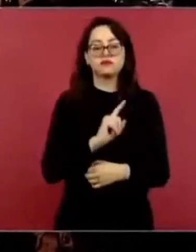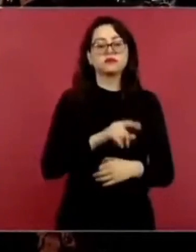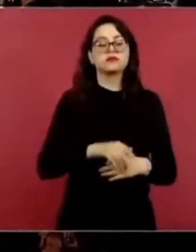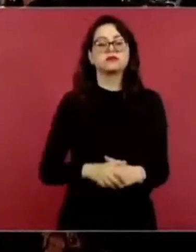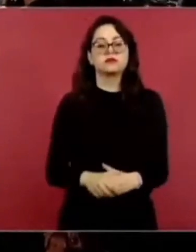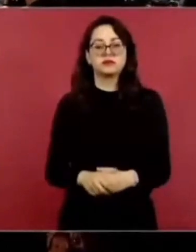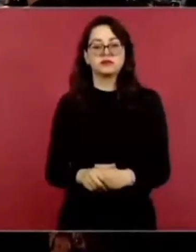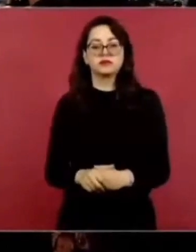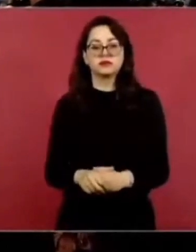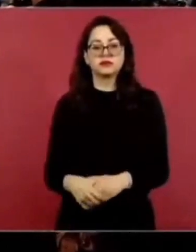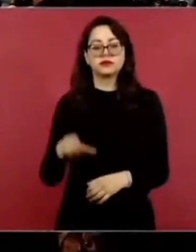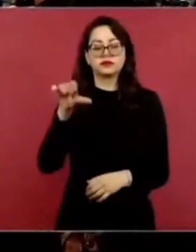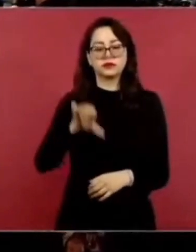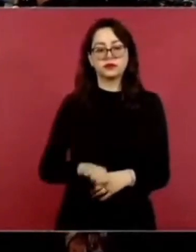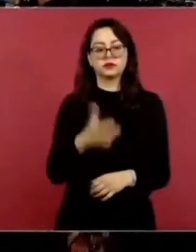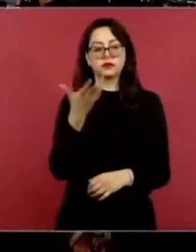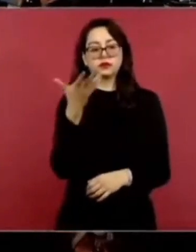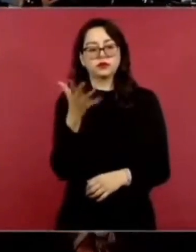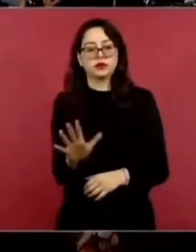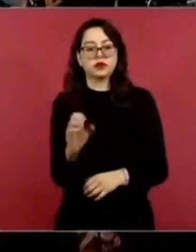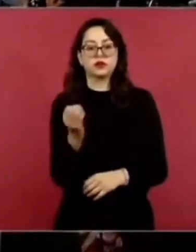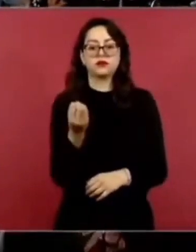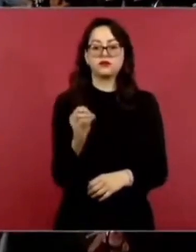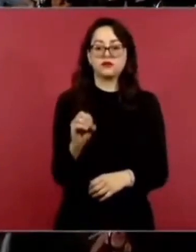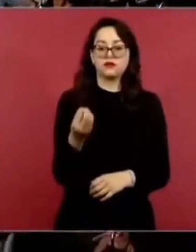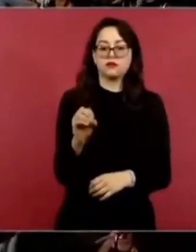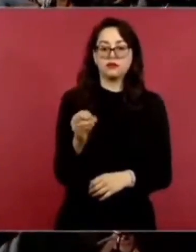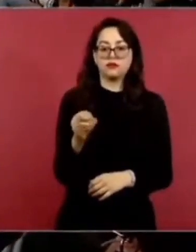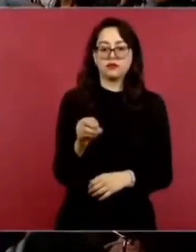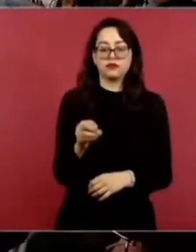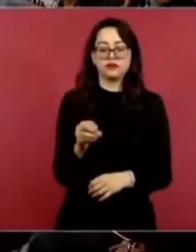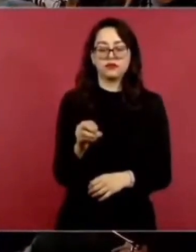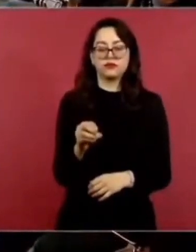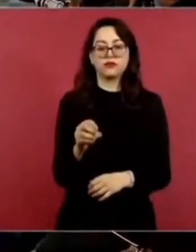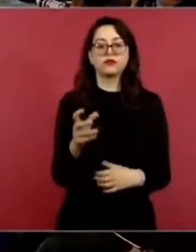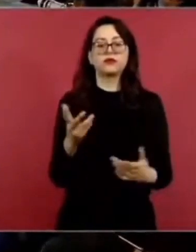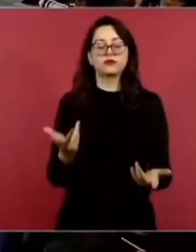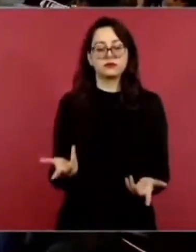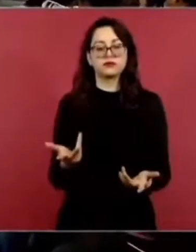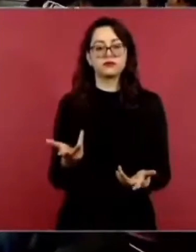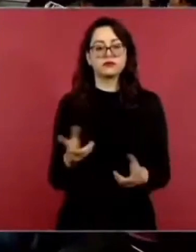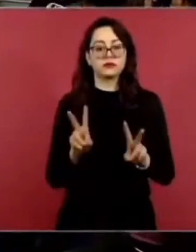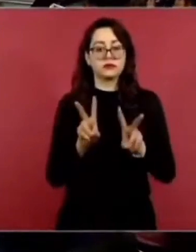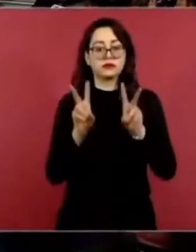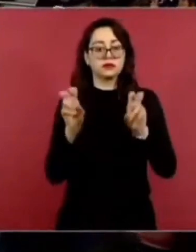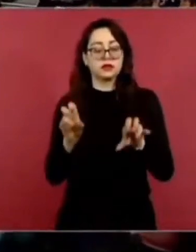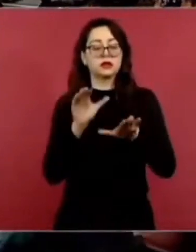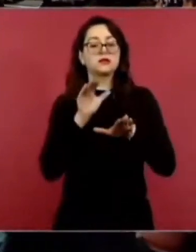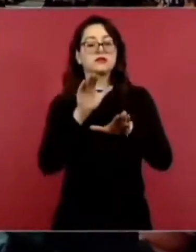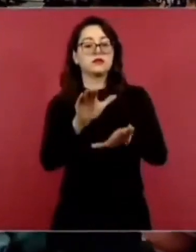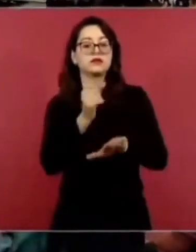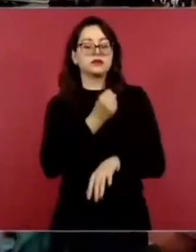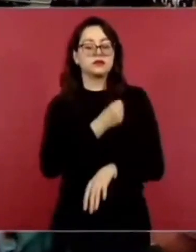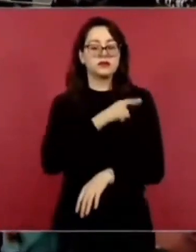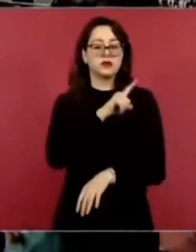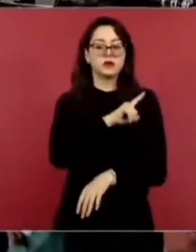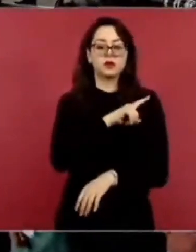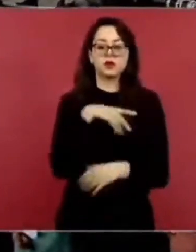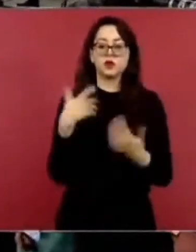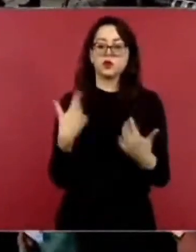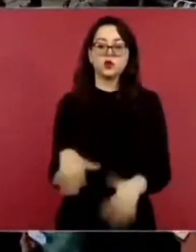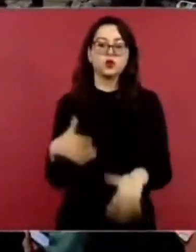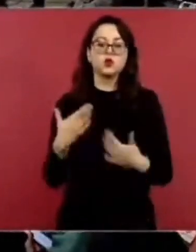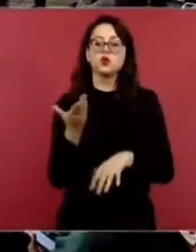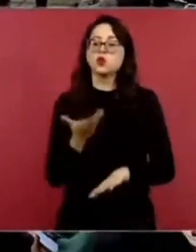Hoy, 10 de octubre, como ya mencionó el señor presidente, el pulso de la salud es un día especial,